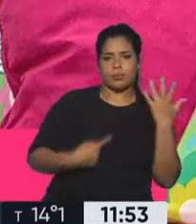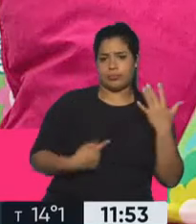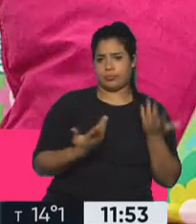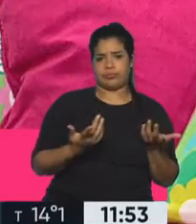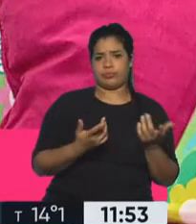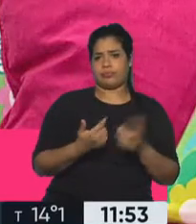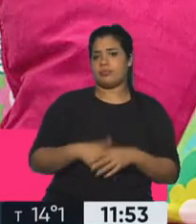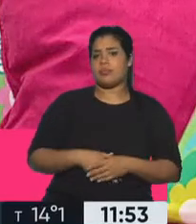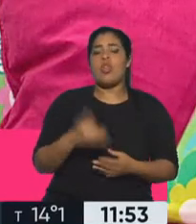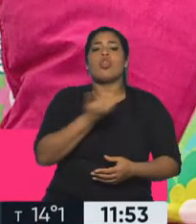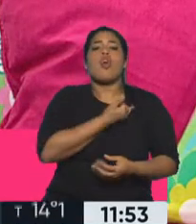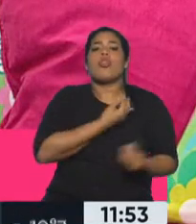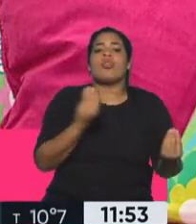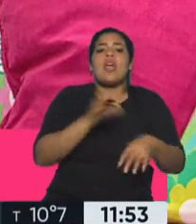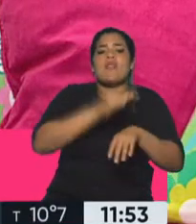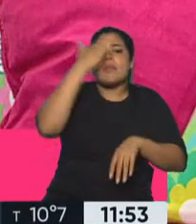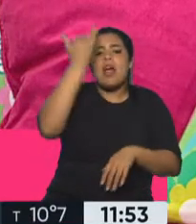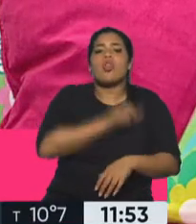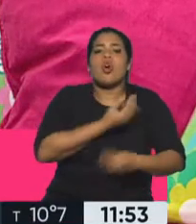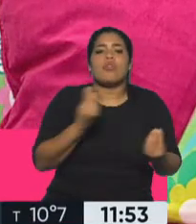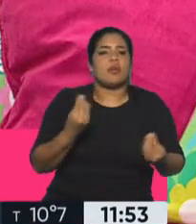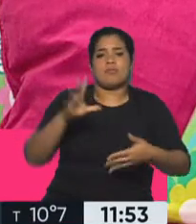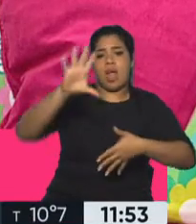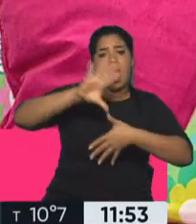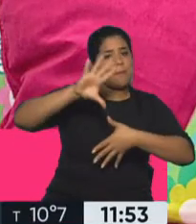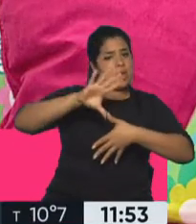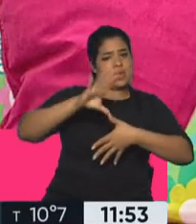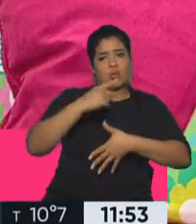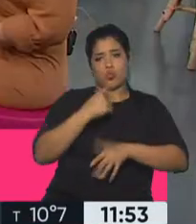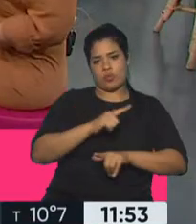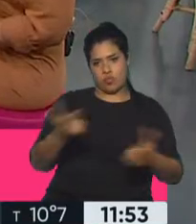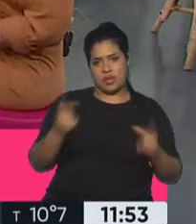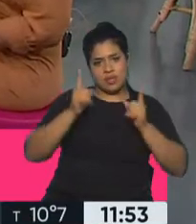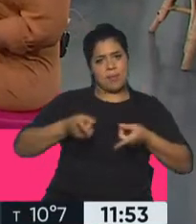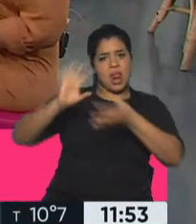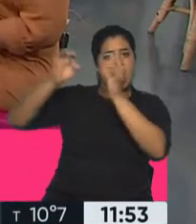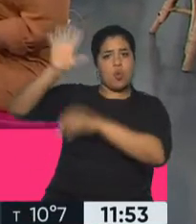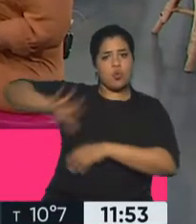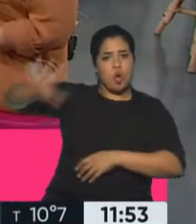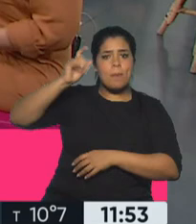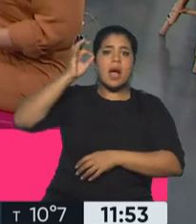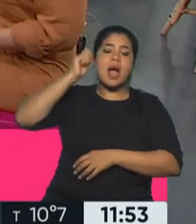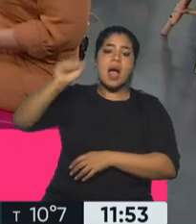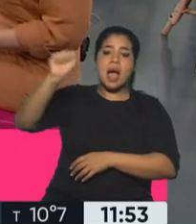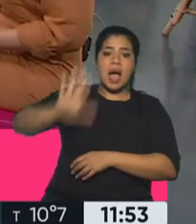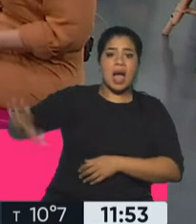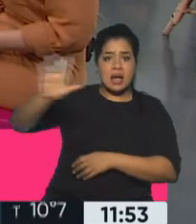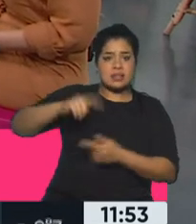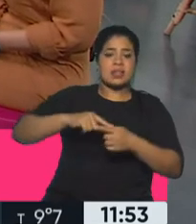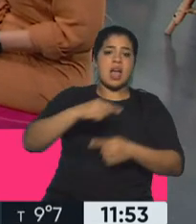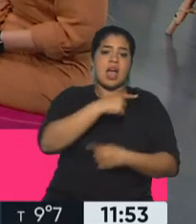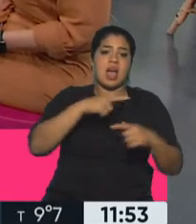que tienen chagas? ¿Dónde hay personas con chagas? En América, sin duda, pero también en Europa, en Asia, en Japón, en Australia,